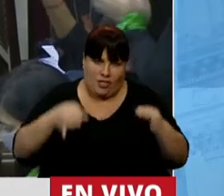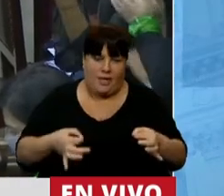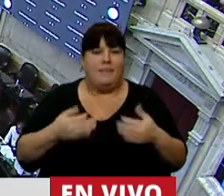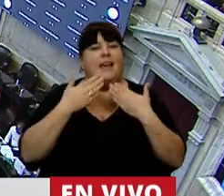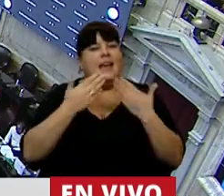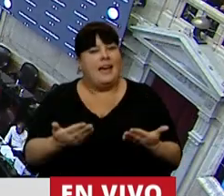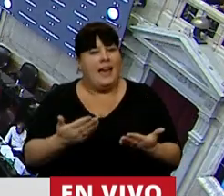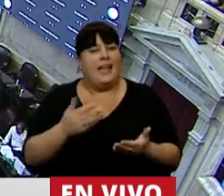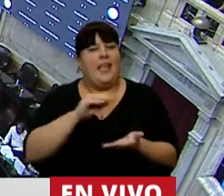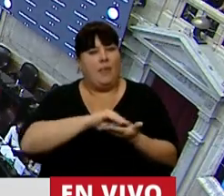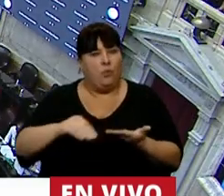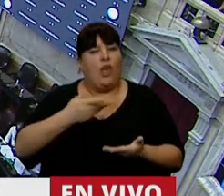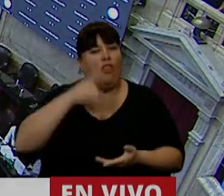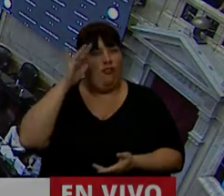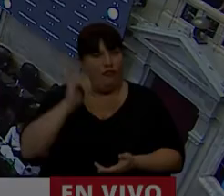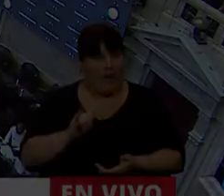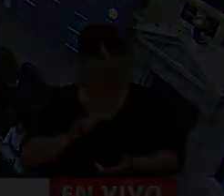Muchas gracias diputado Fernández